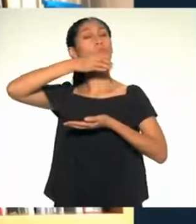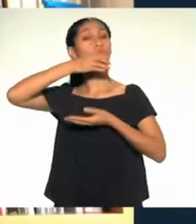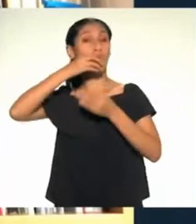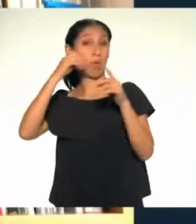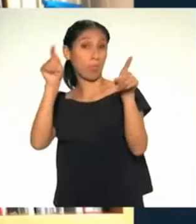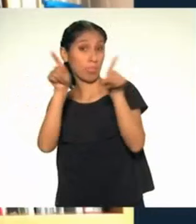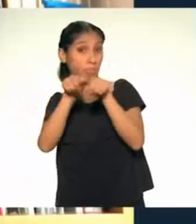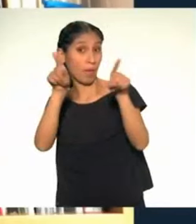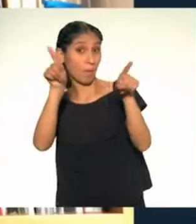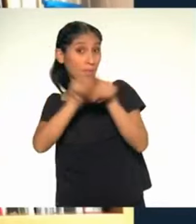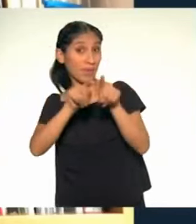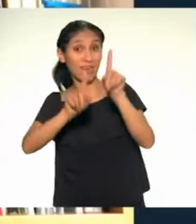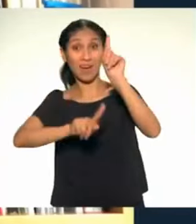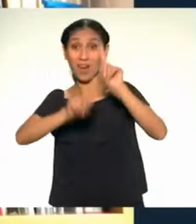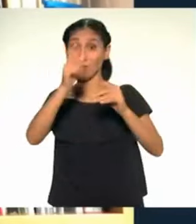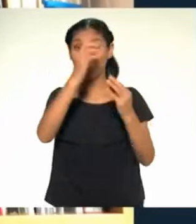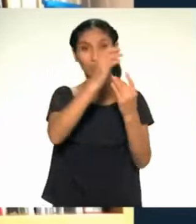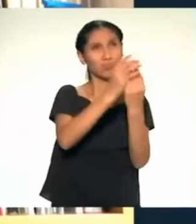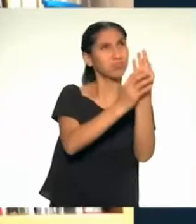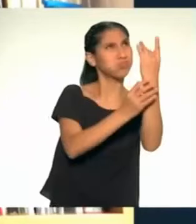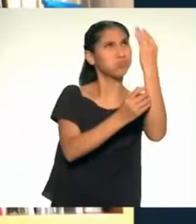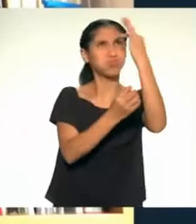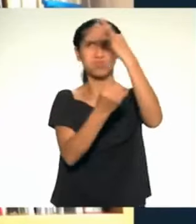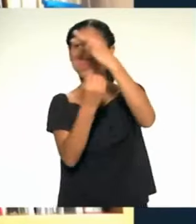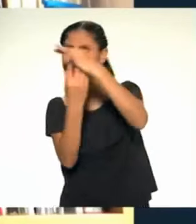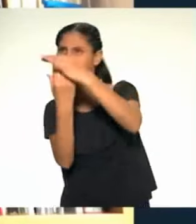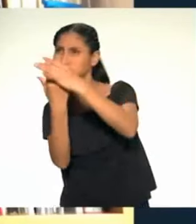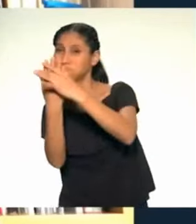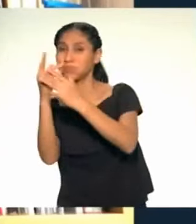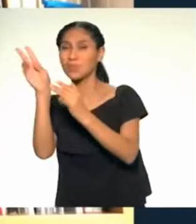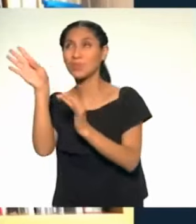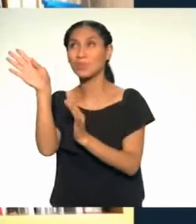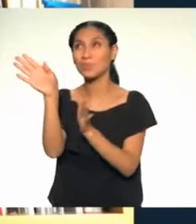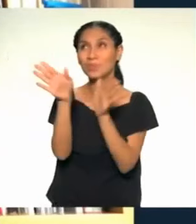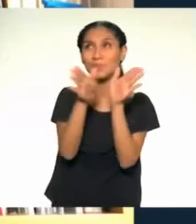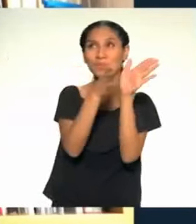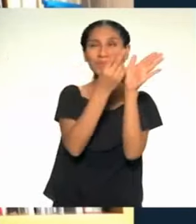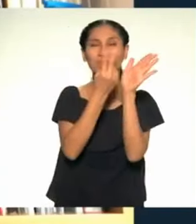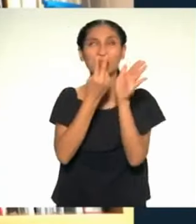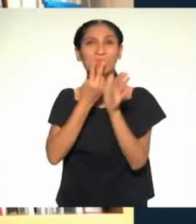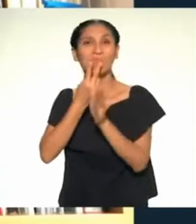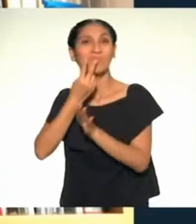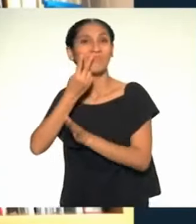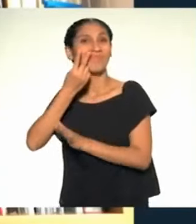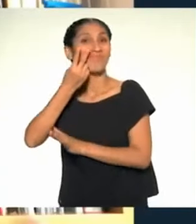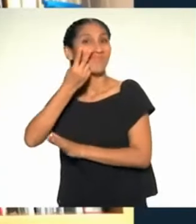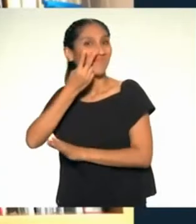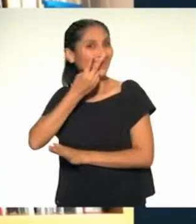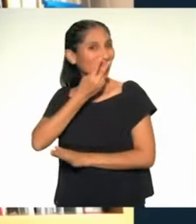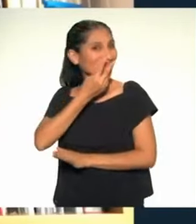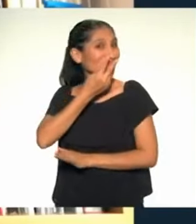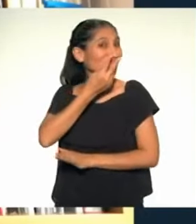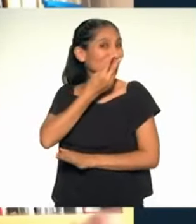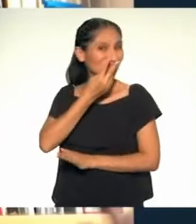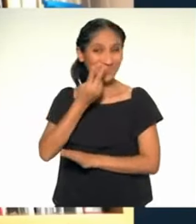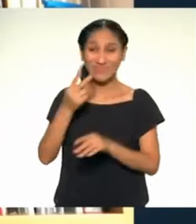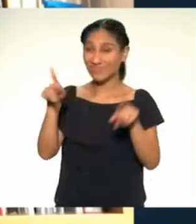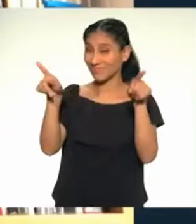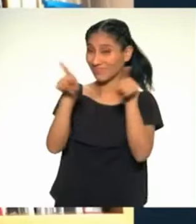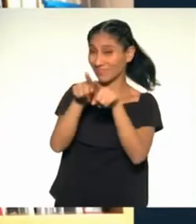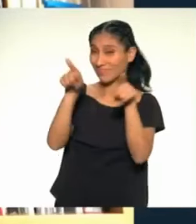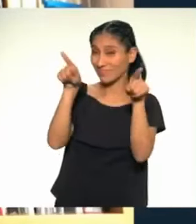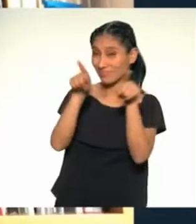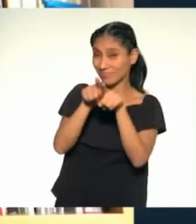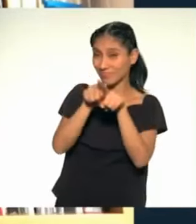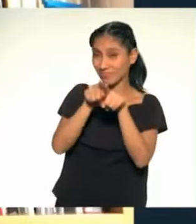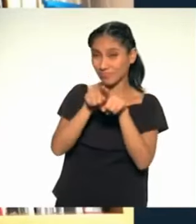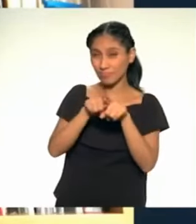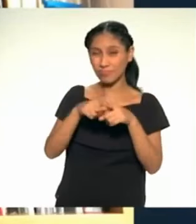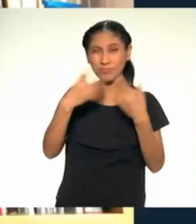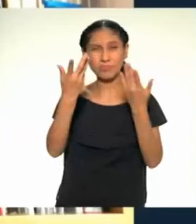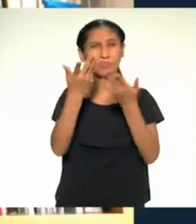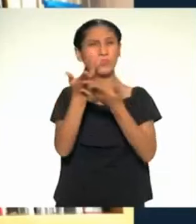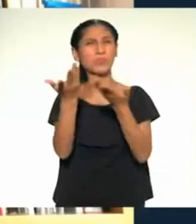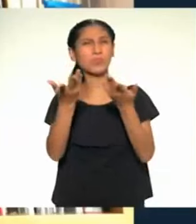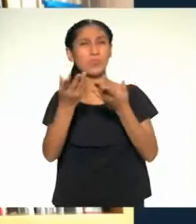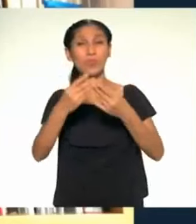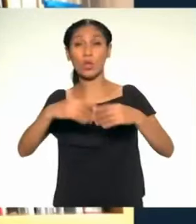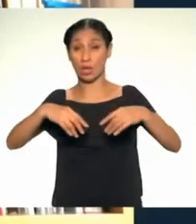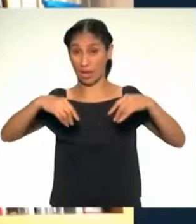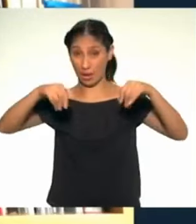también una oportunidad sumamente interesante en todo lo que significan las alternativas al plástico de un solo uso.